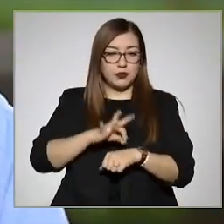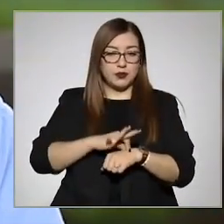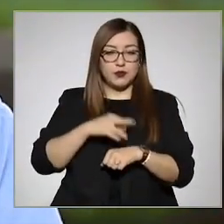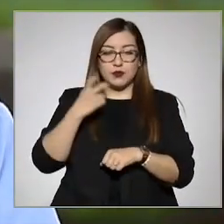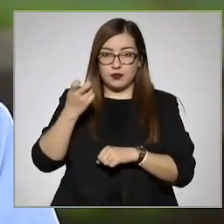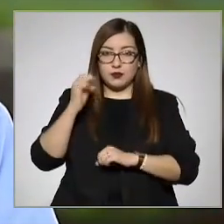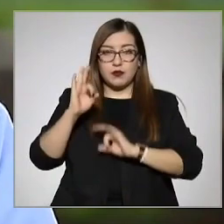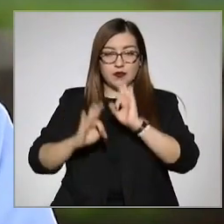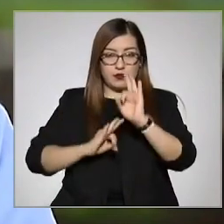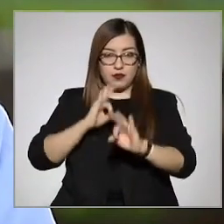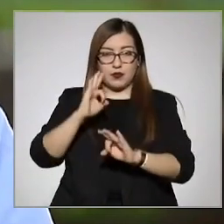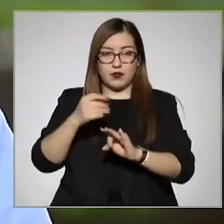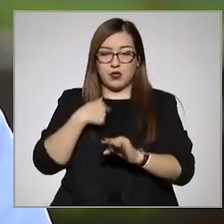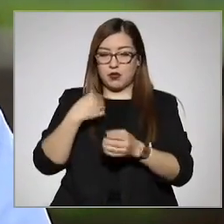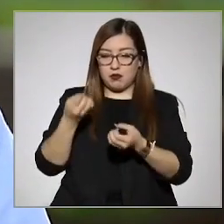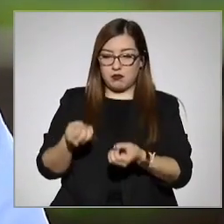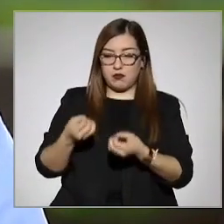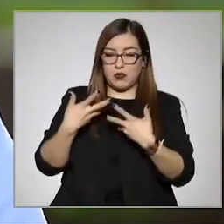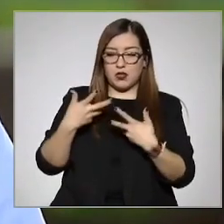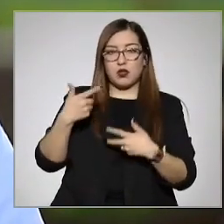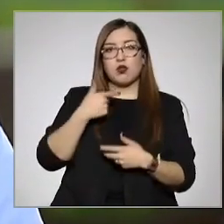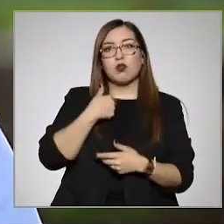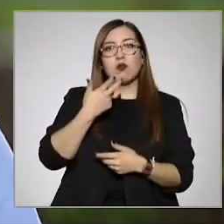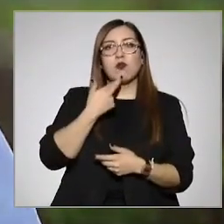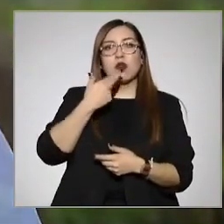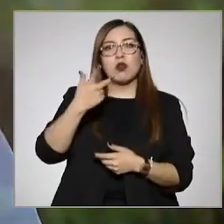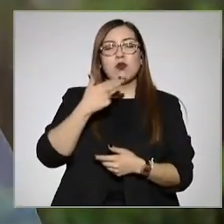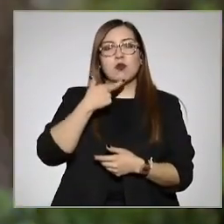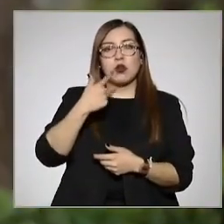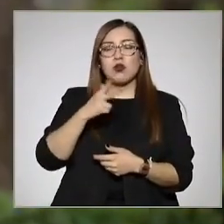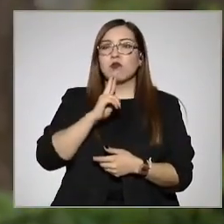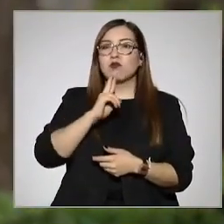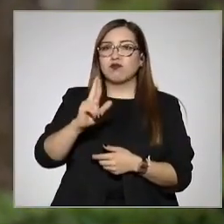tratamiento que me dieron, pues fui teniendo mejores resultados.